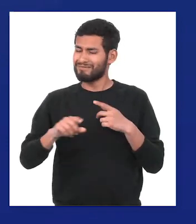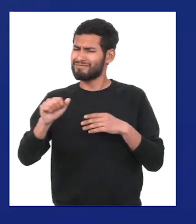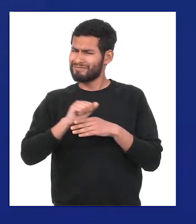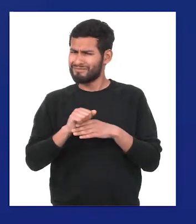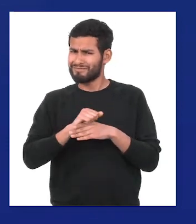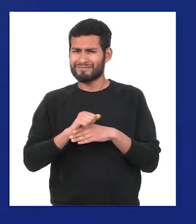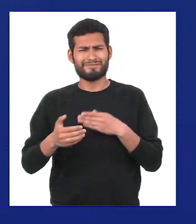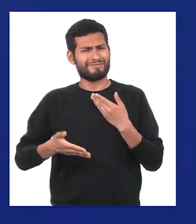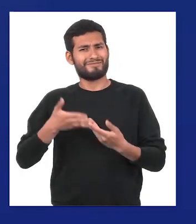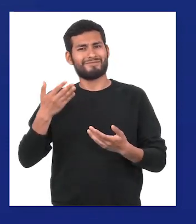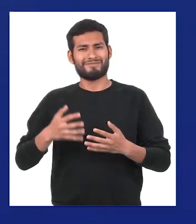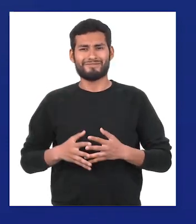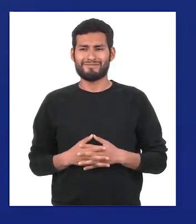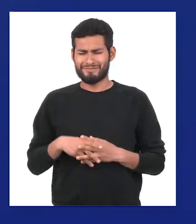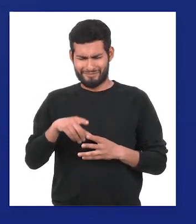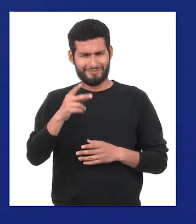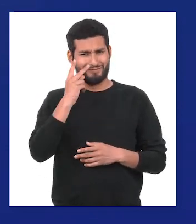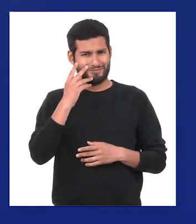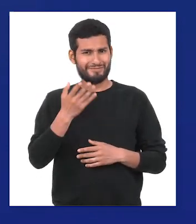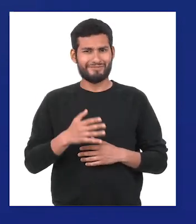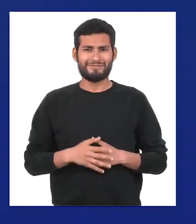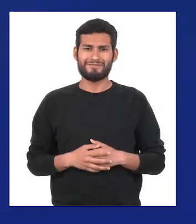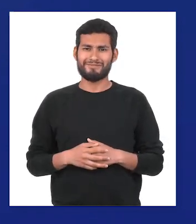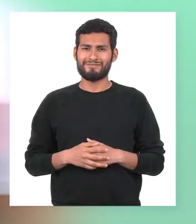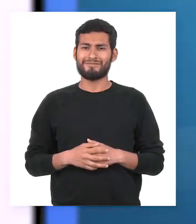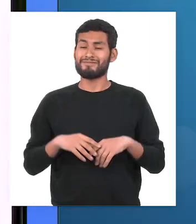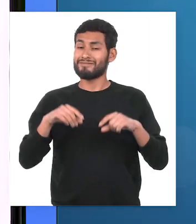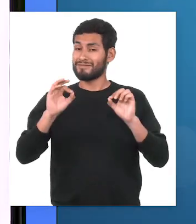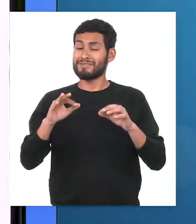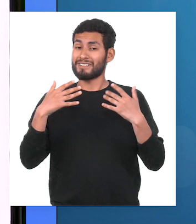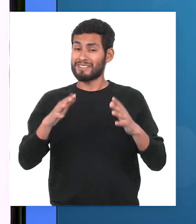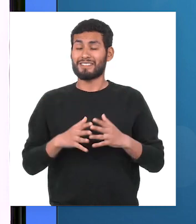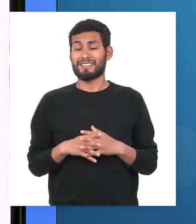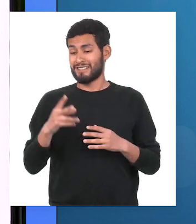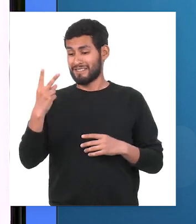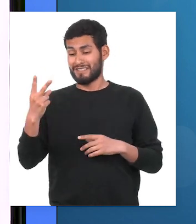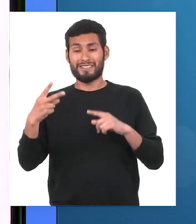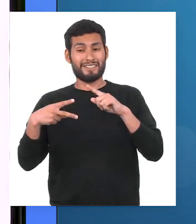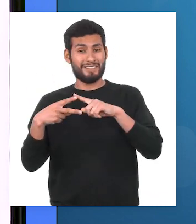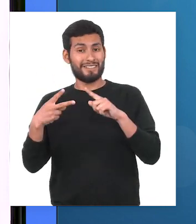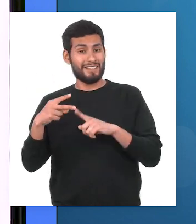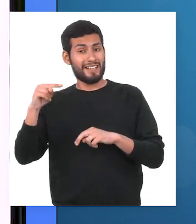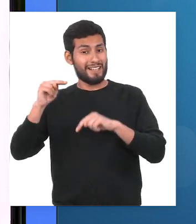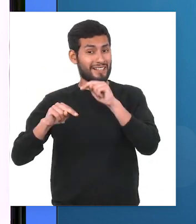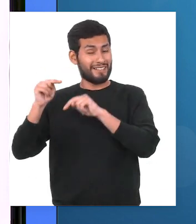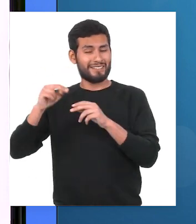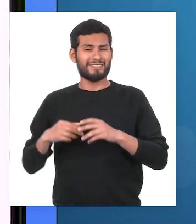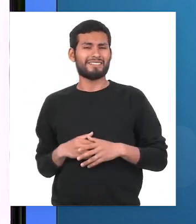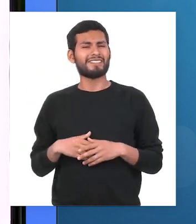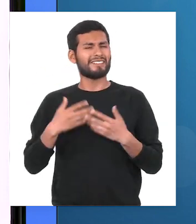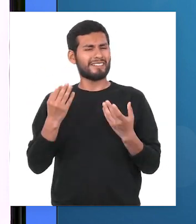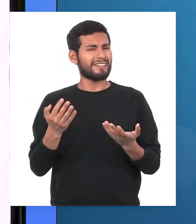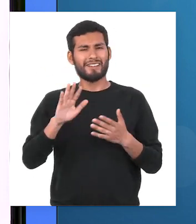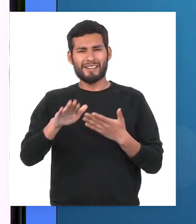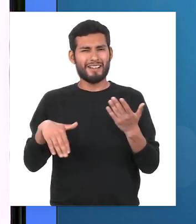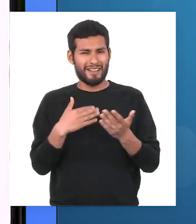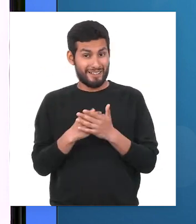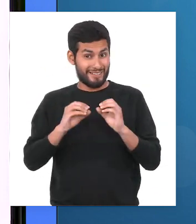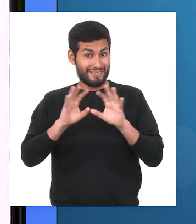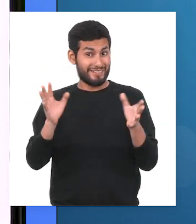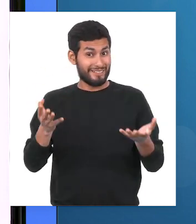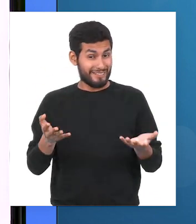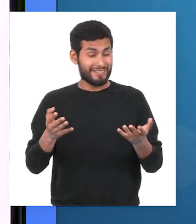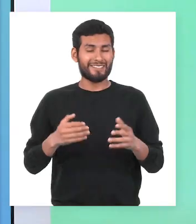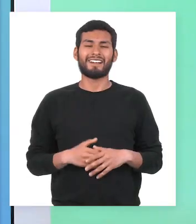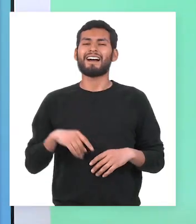pero con práctica será más sencillo. Ya verán. Ya tenemos dos de los cuatro niveles de la lengua y creo que todo está